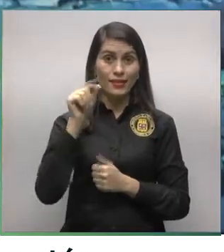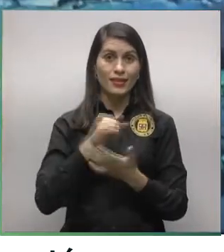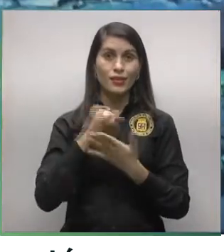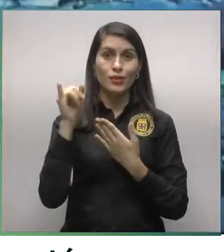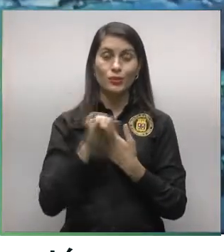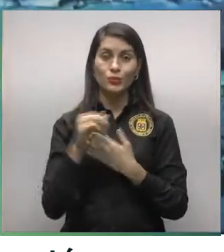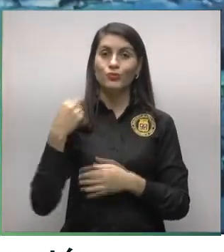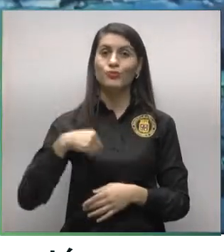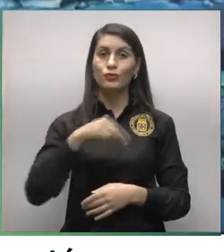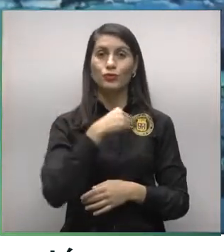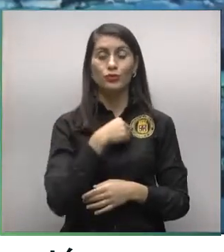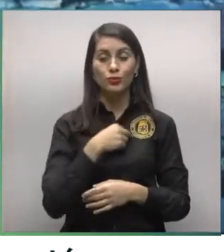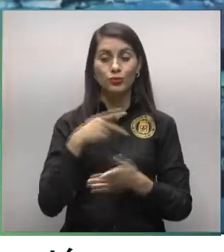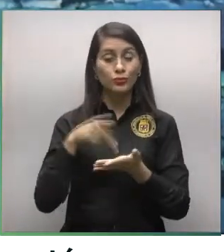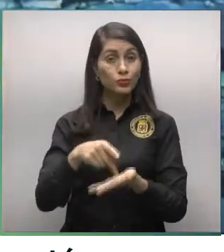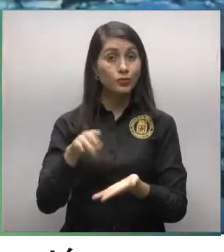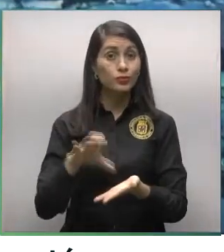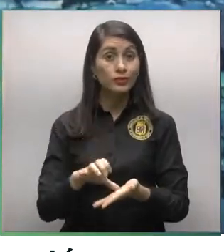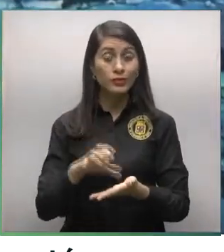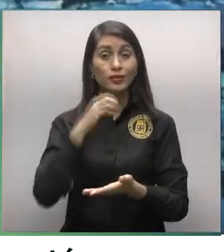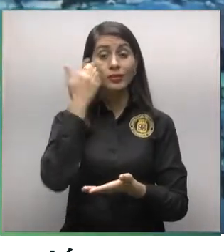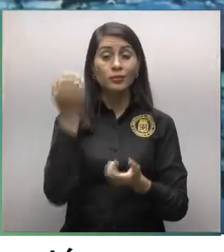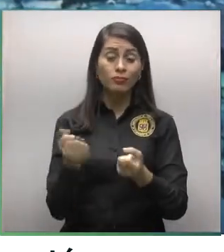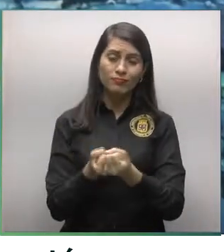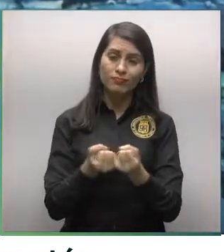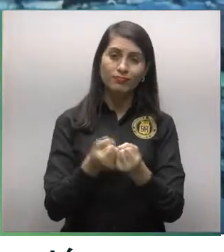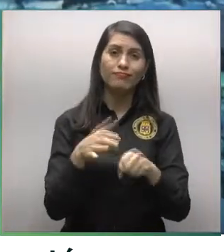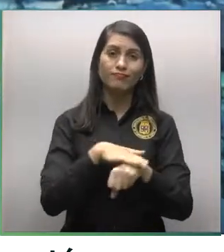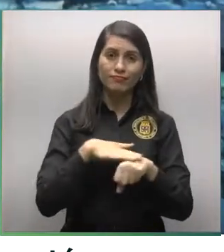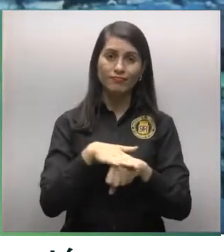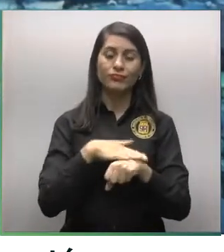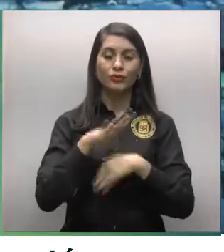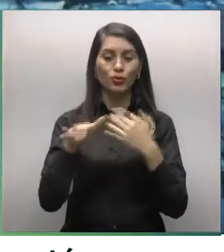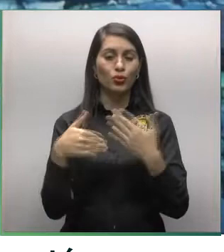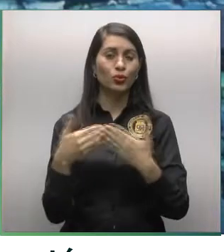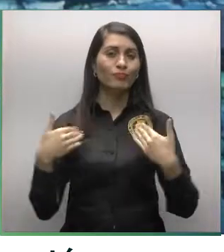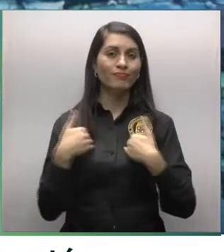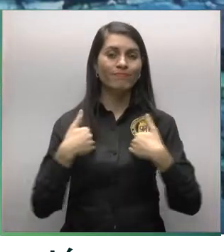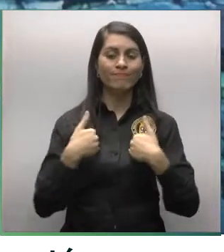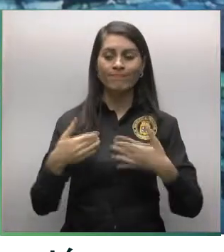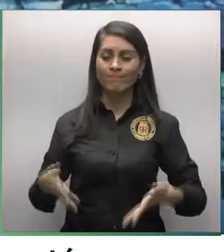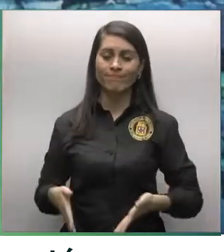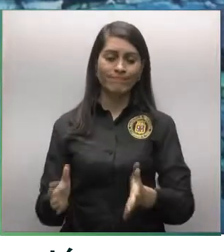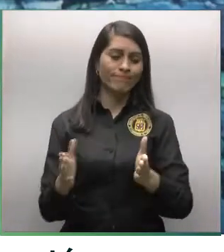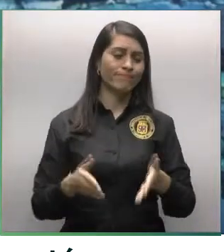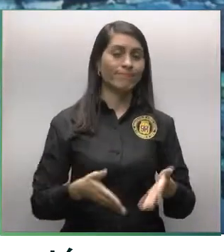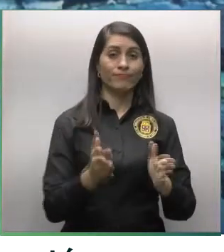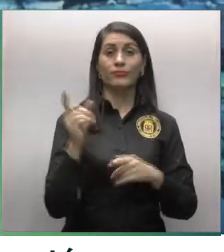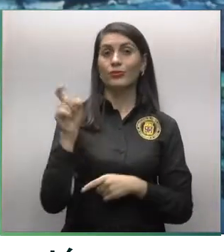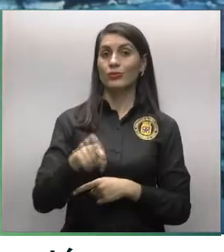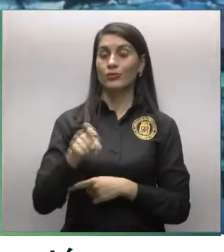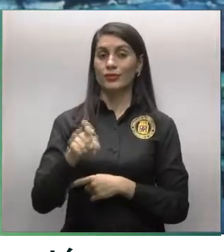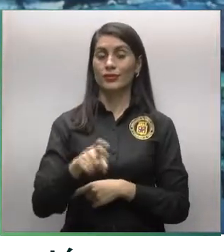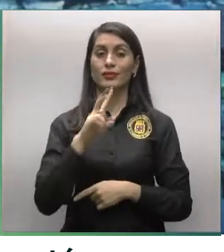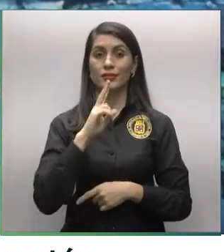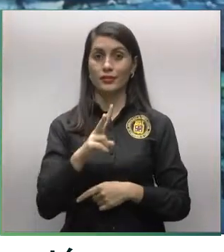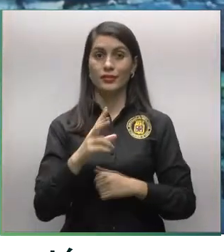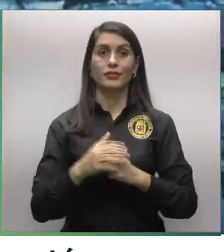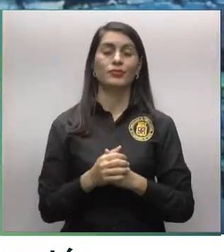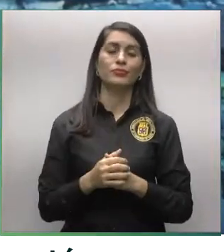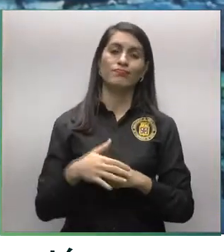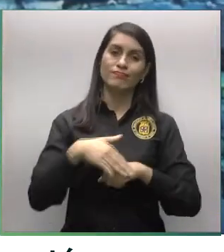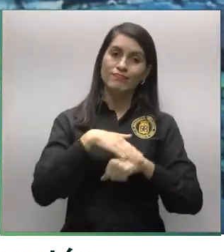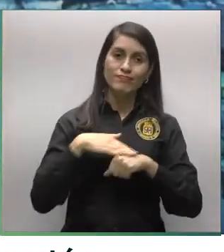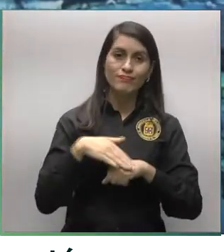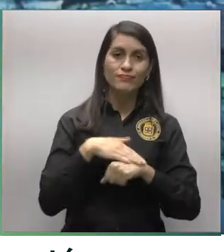es para nosotros, para Puerto Cortés, para ustedes, para todos esos animalitos que andan en la calle y lo necesitan. Así